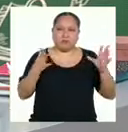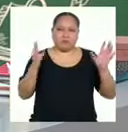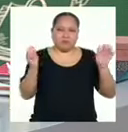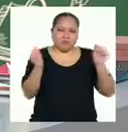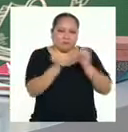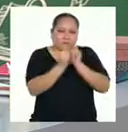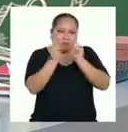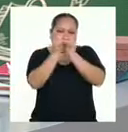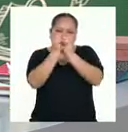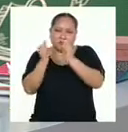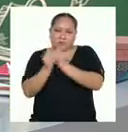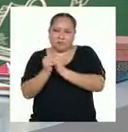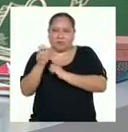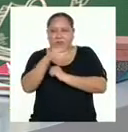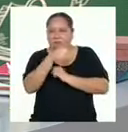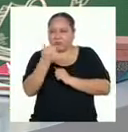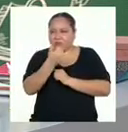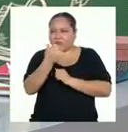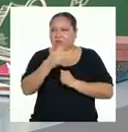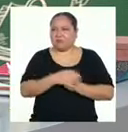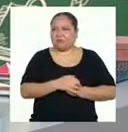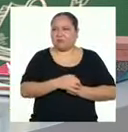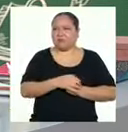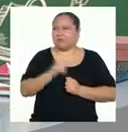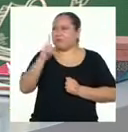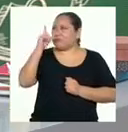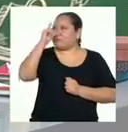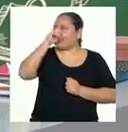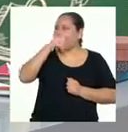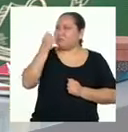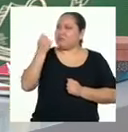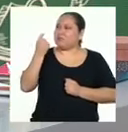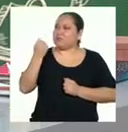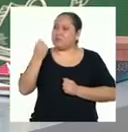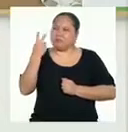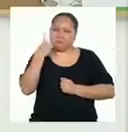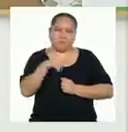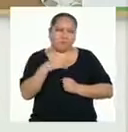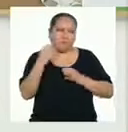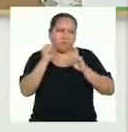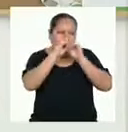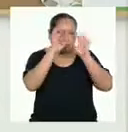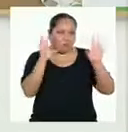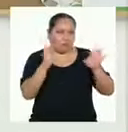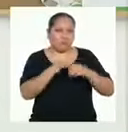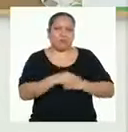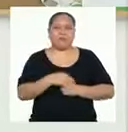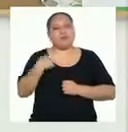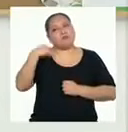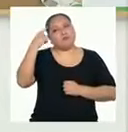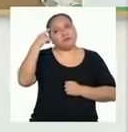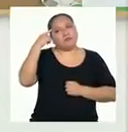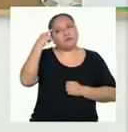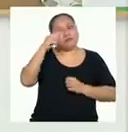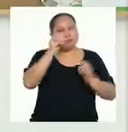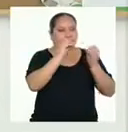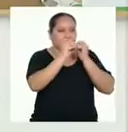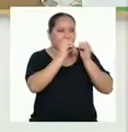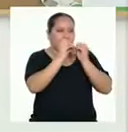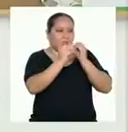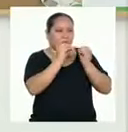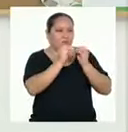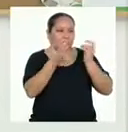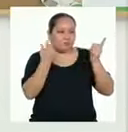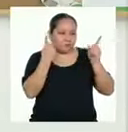muy cerca unos de otros. Eso hace que sea difícil de entender a primera vista. Yo creo que con las modificaciones